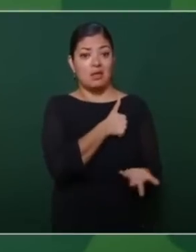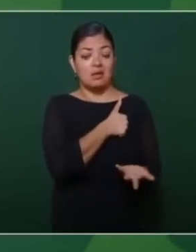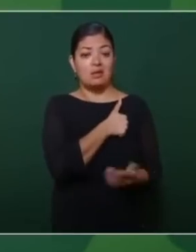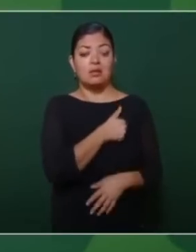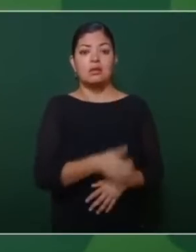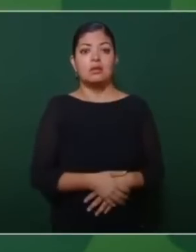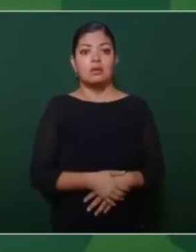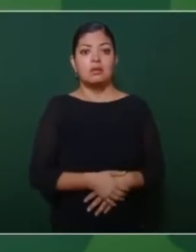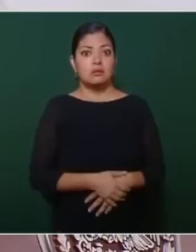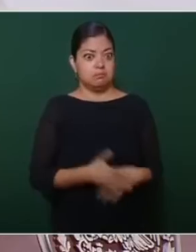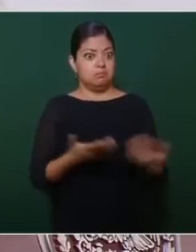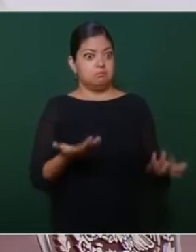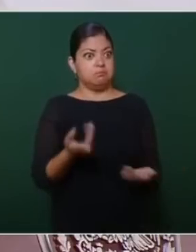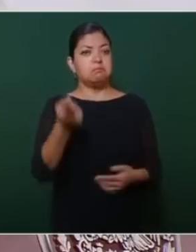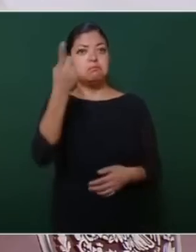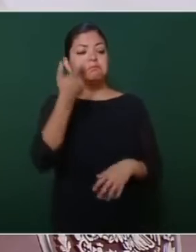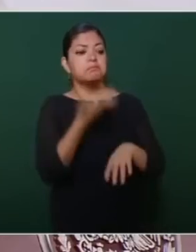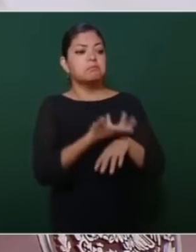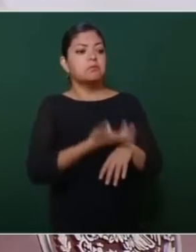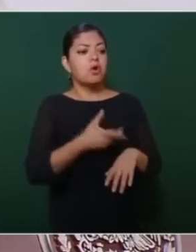y lo estaban considerando